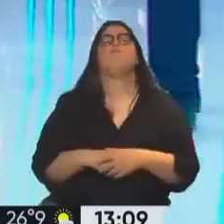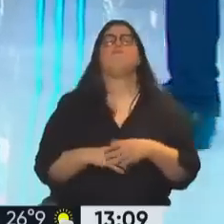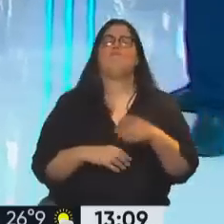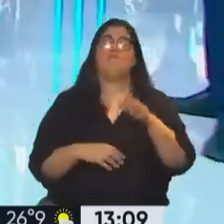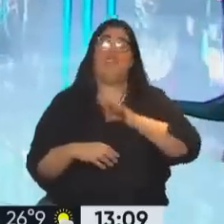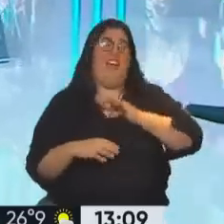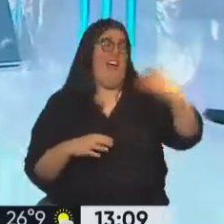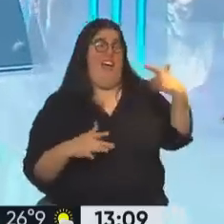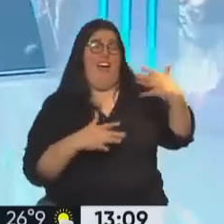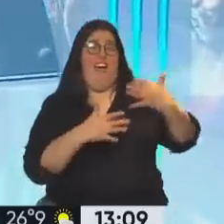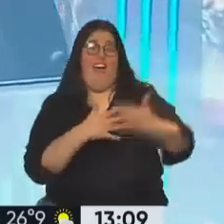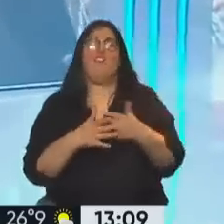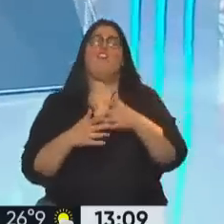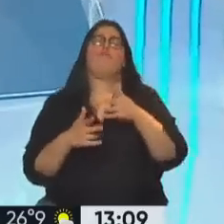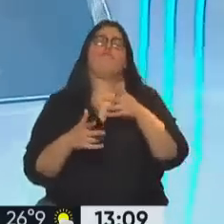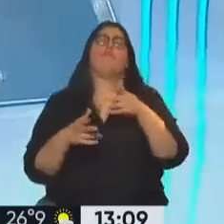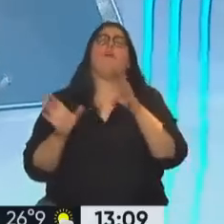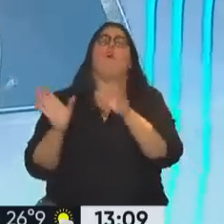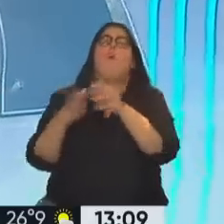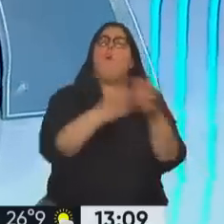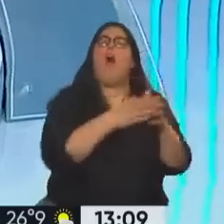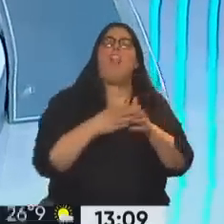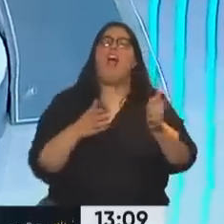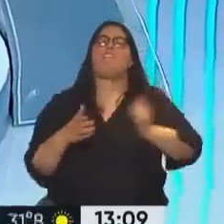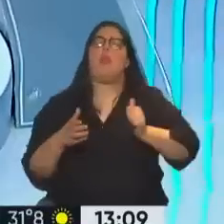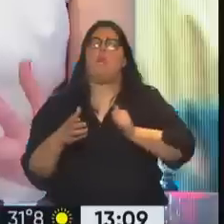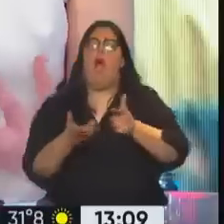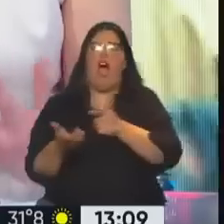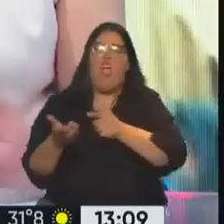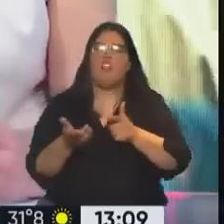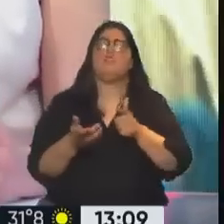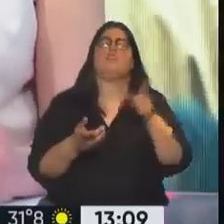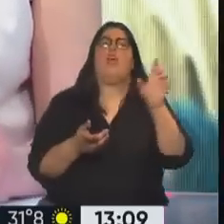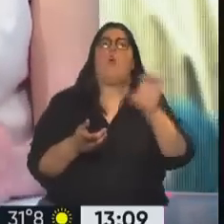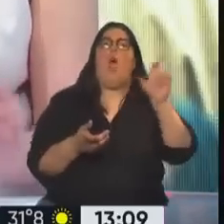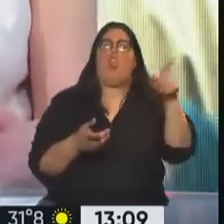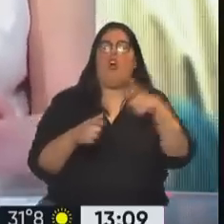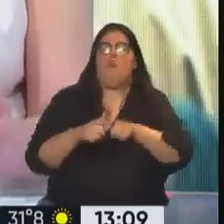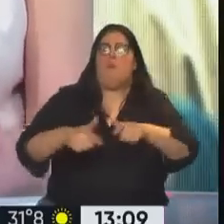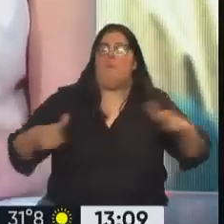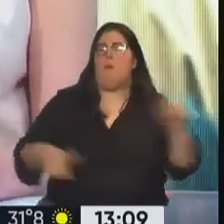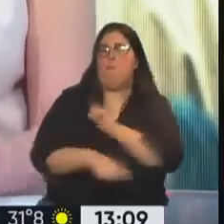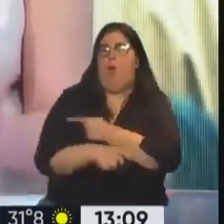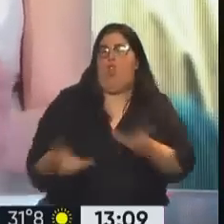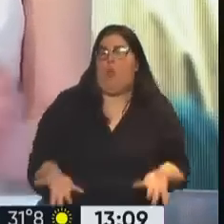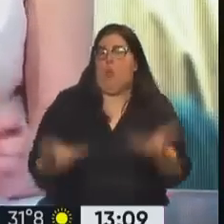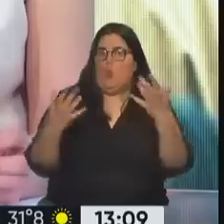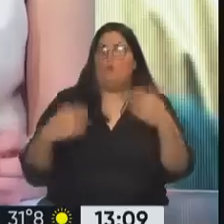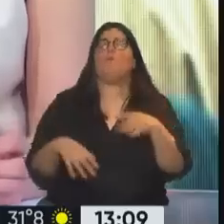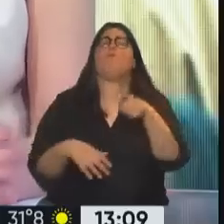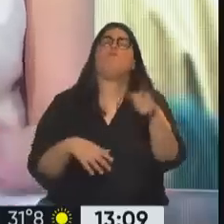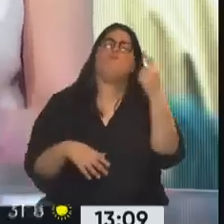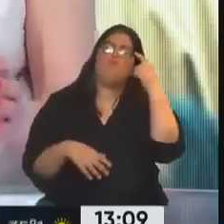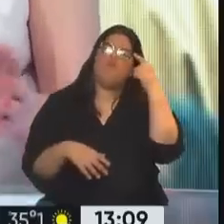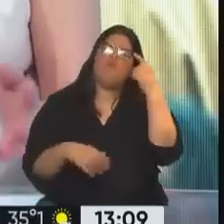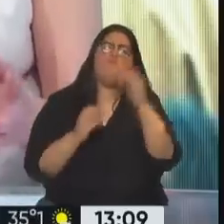años, las bandas armadas, cómo han tomado poder en Ecuador. Quería saber, a su juicio, cuál es la razón de